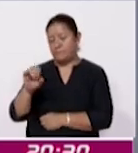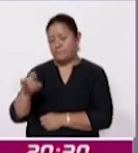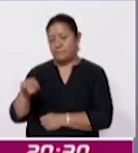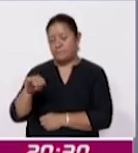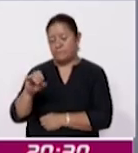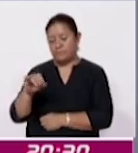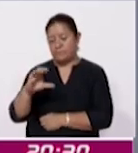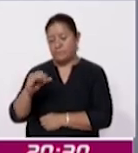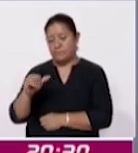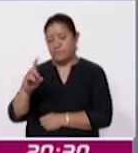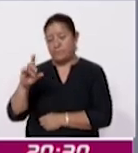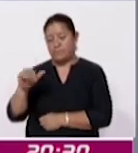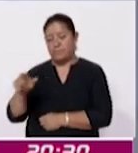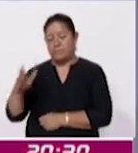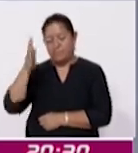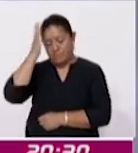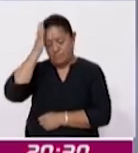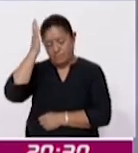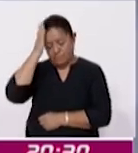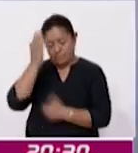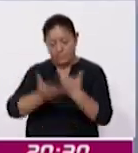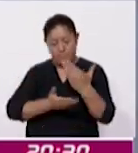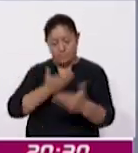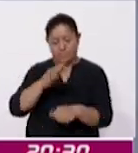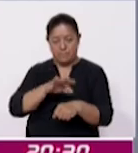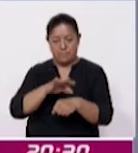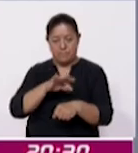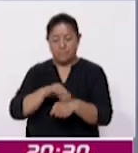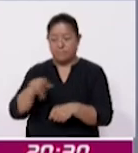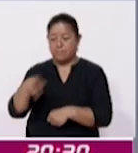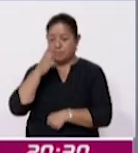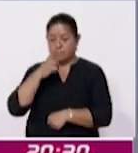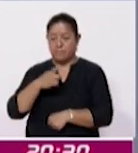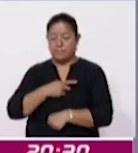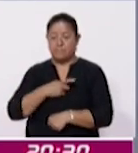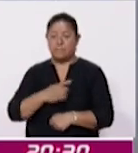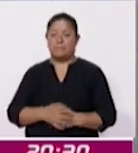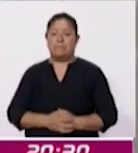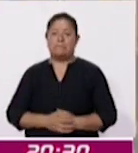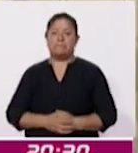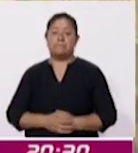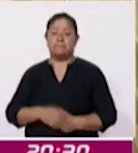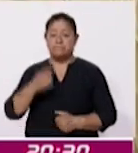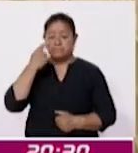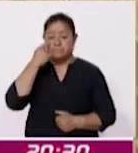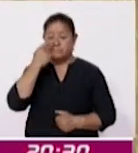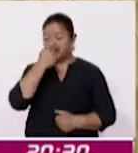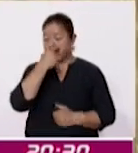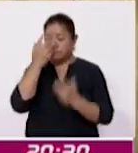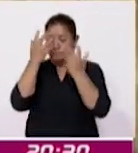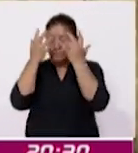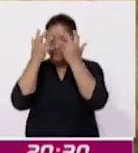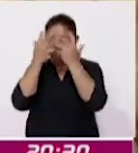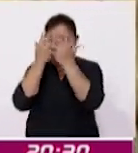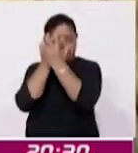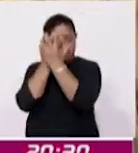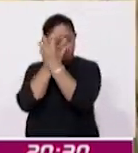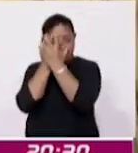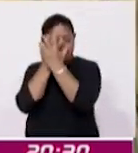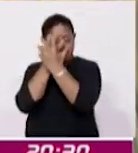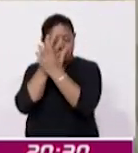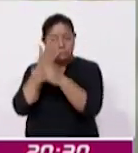Jefatura de Servicios de Prestaciones Médicas. Explicó que las cataratas es una opacidad